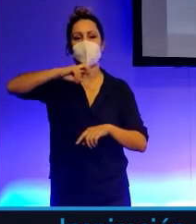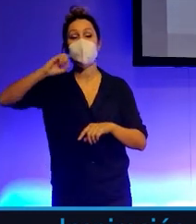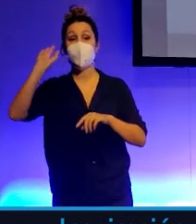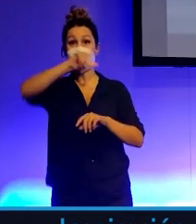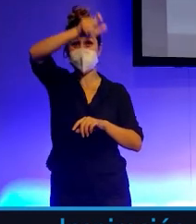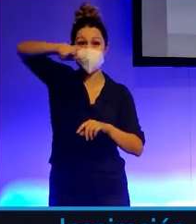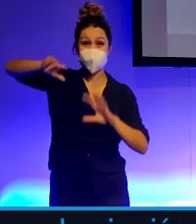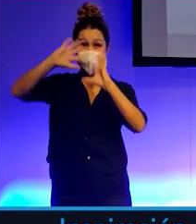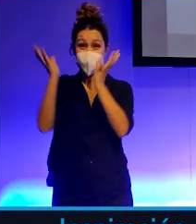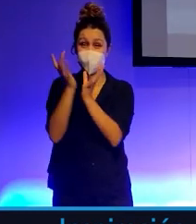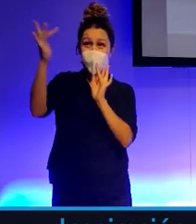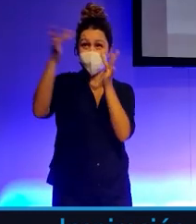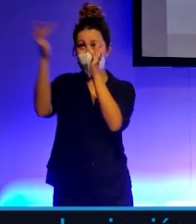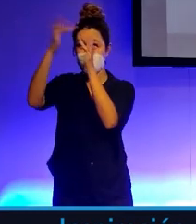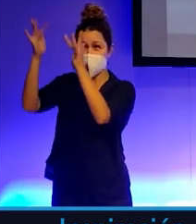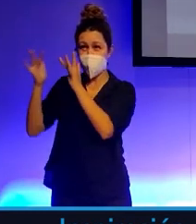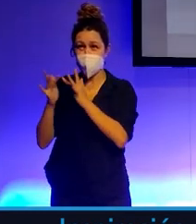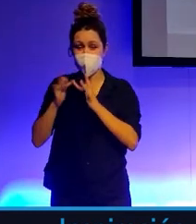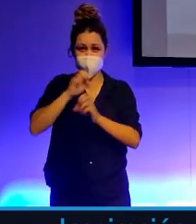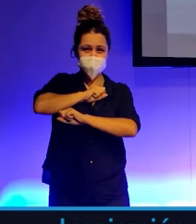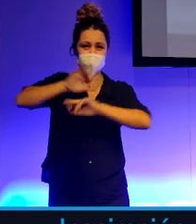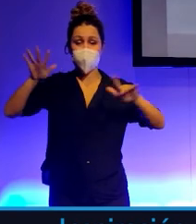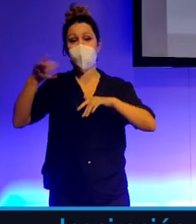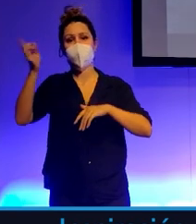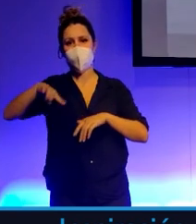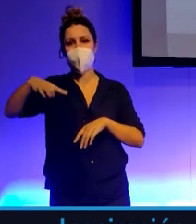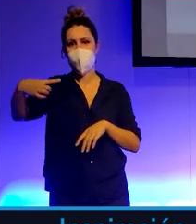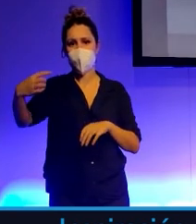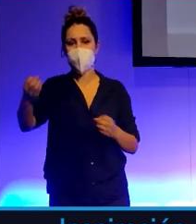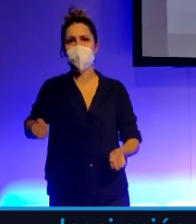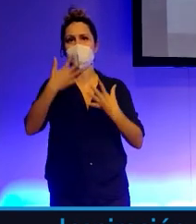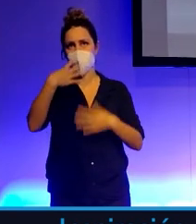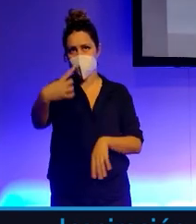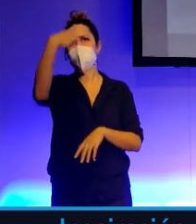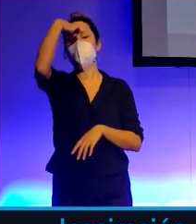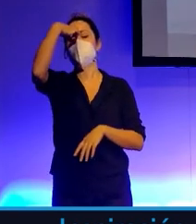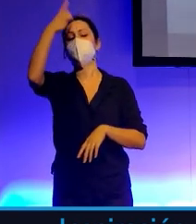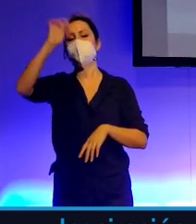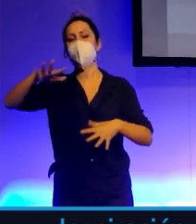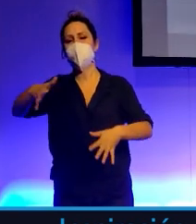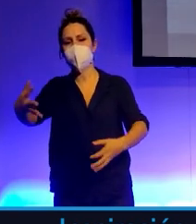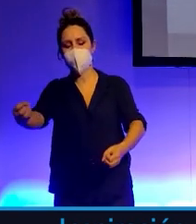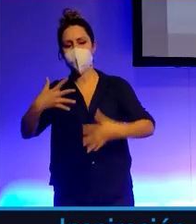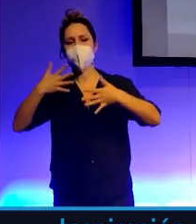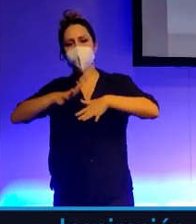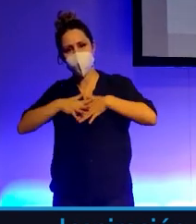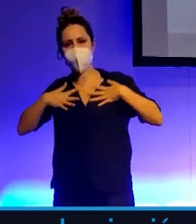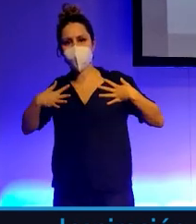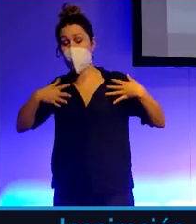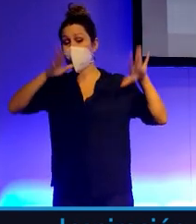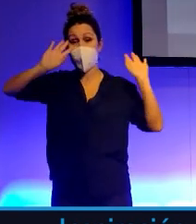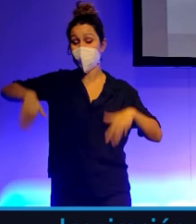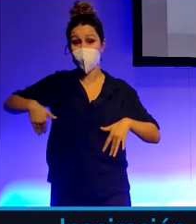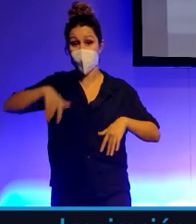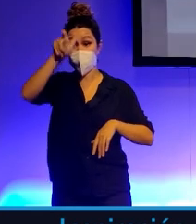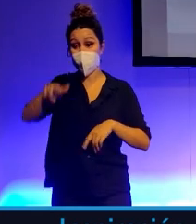lugares diferentes, pero siempre llegando no solamente a la mente, sino también al corazón. Porque al final del día, ¿qué somos los seres humanos?